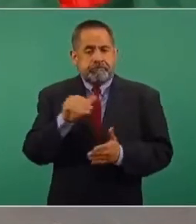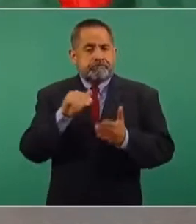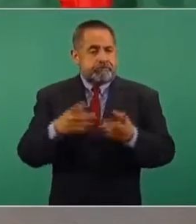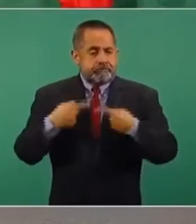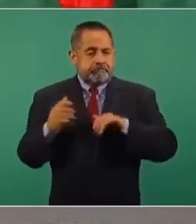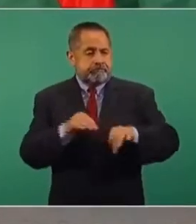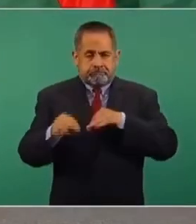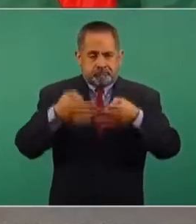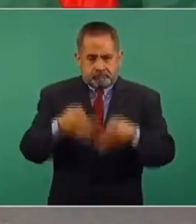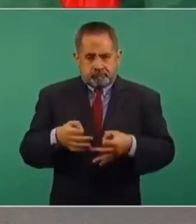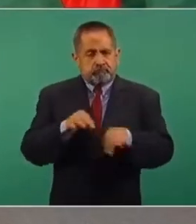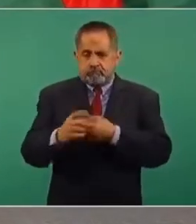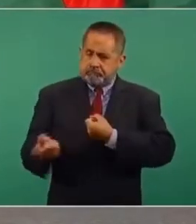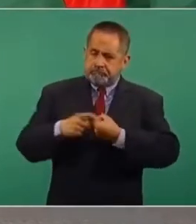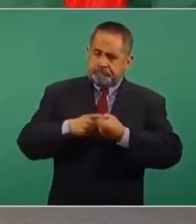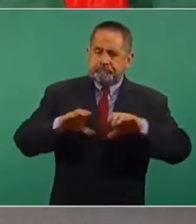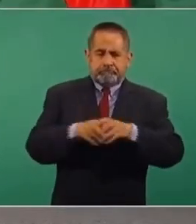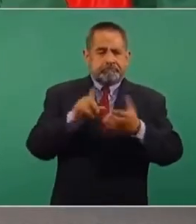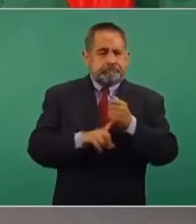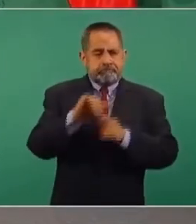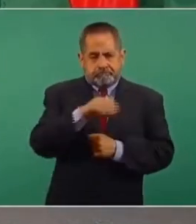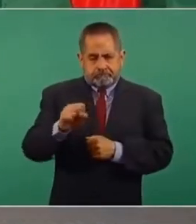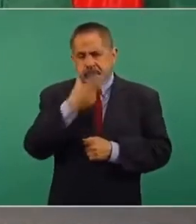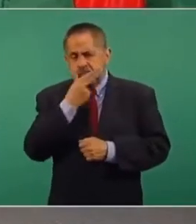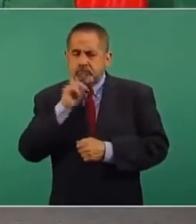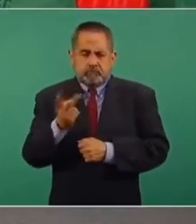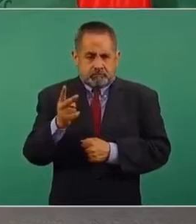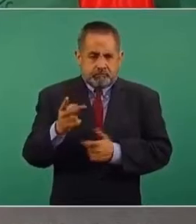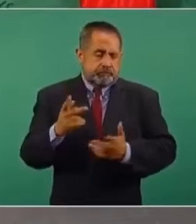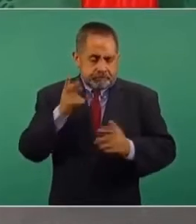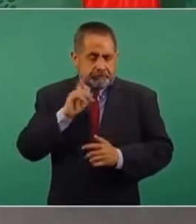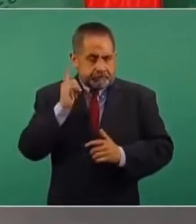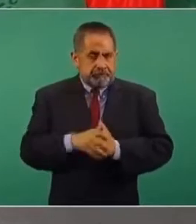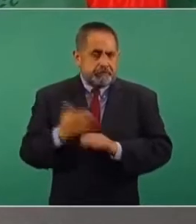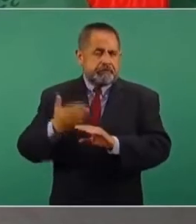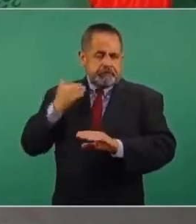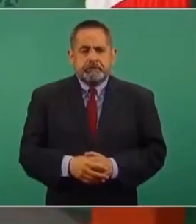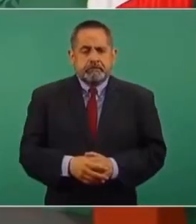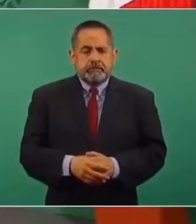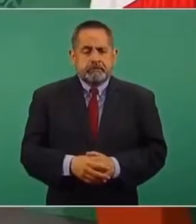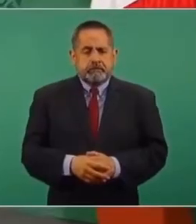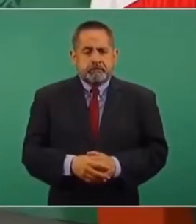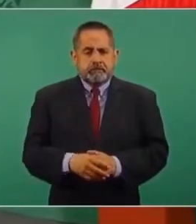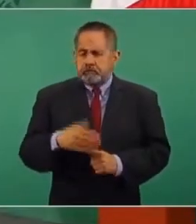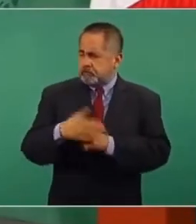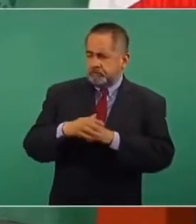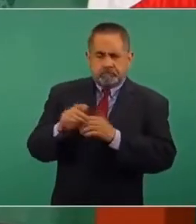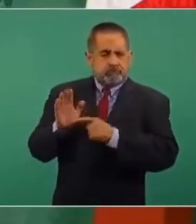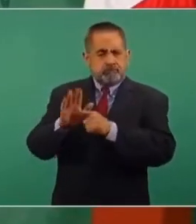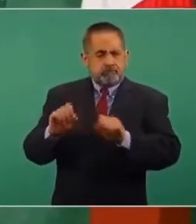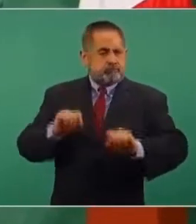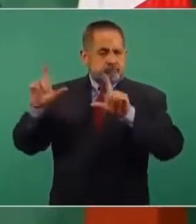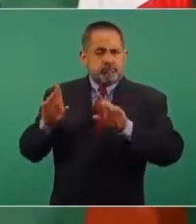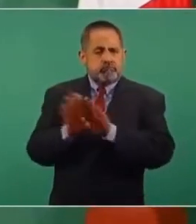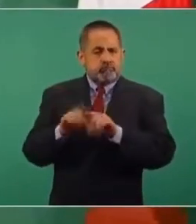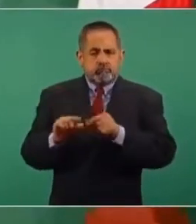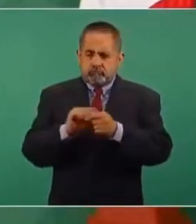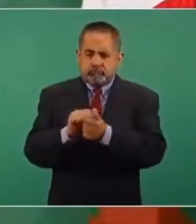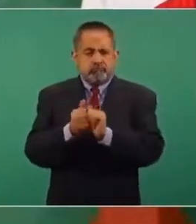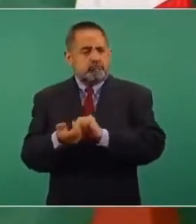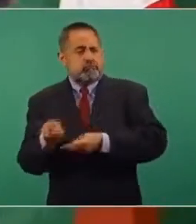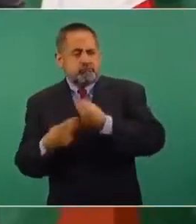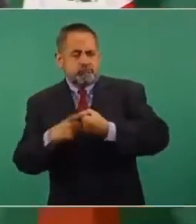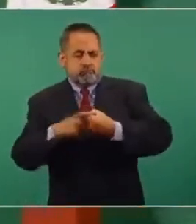formales de trabajadores inscritos, mujeres y hombres en el Seguro Social, lo que teníamos antes de la pandemia. Voy a mostrar cómo se están recuperando los empleos.